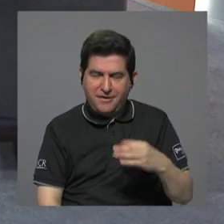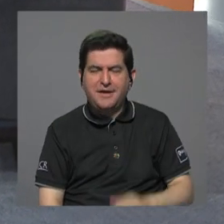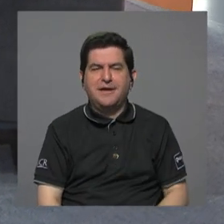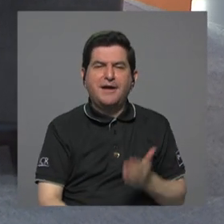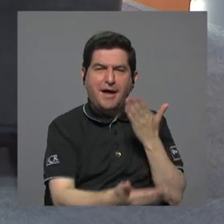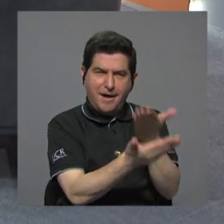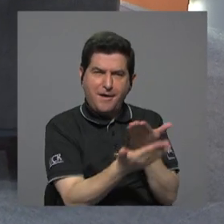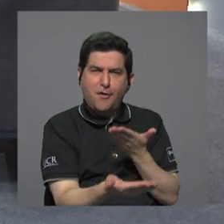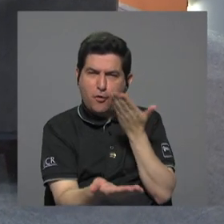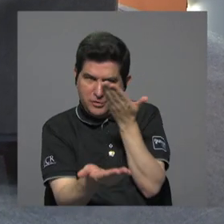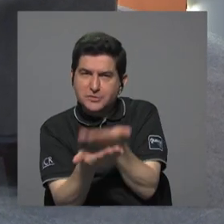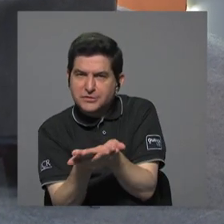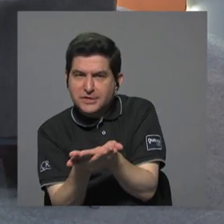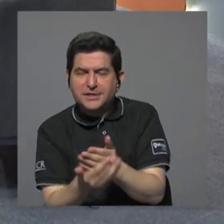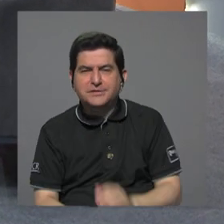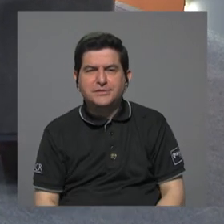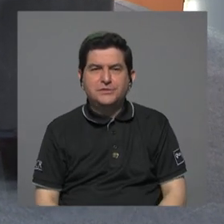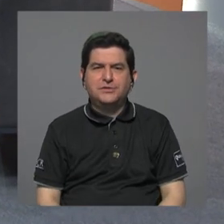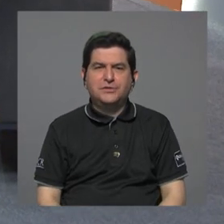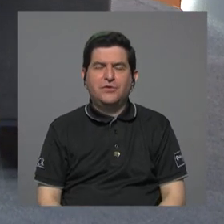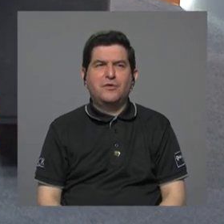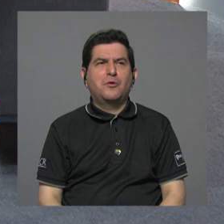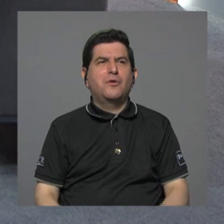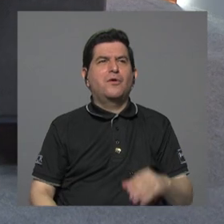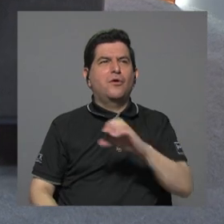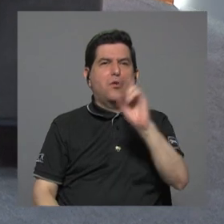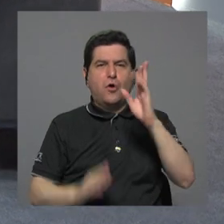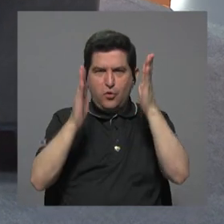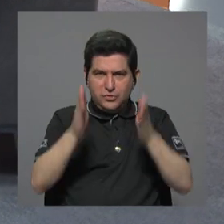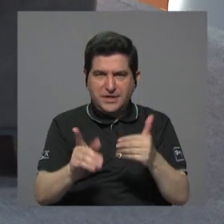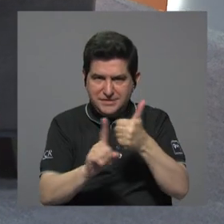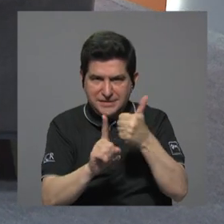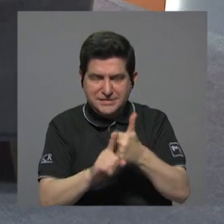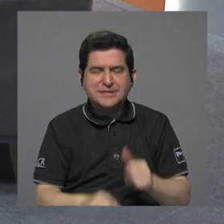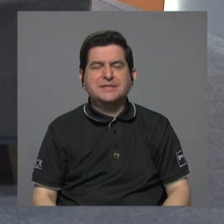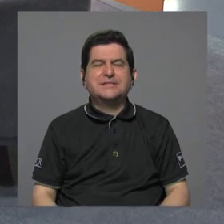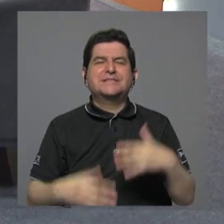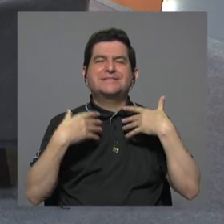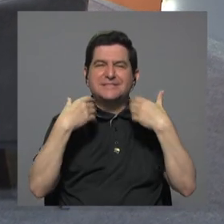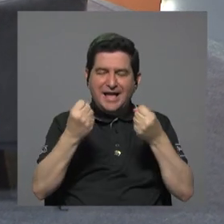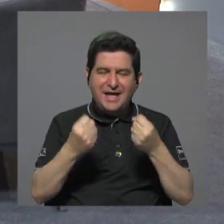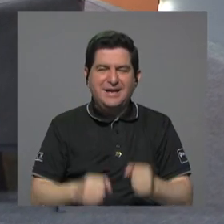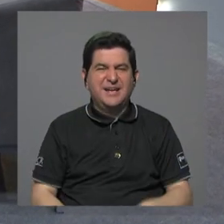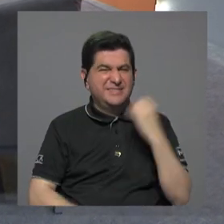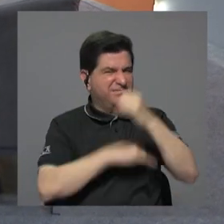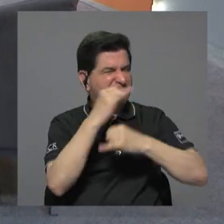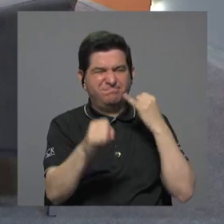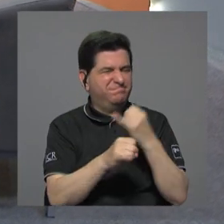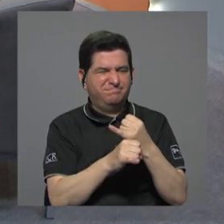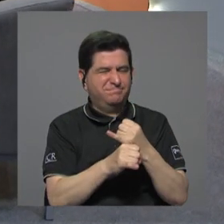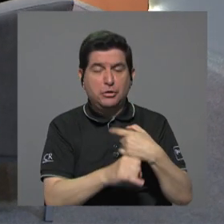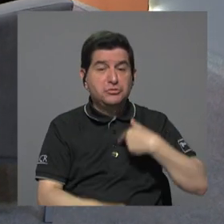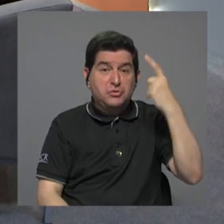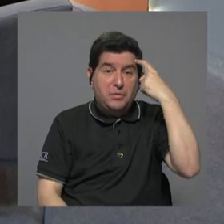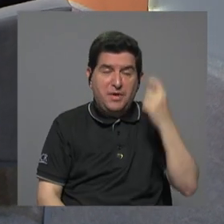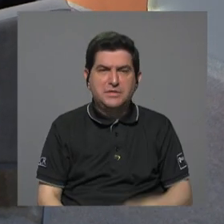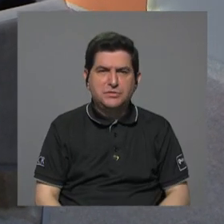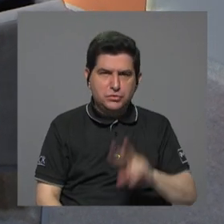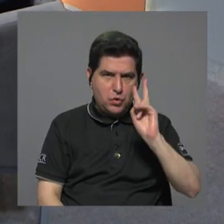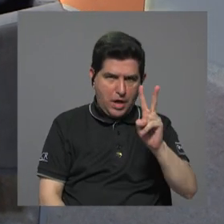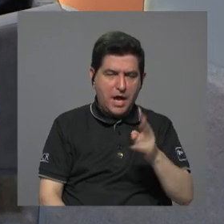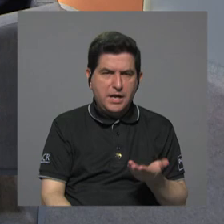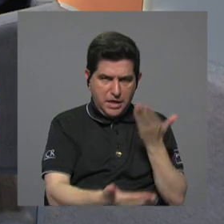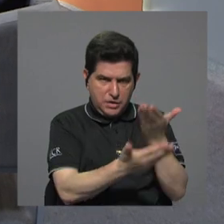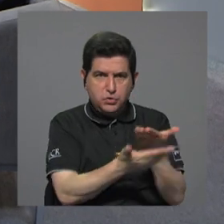concesiones entre costarricenses son más sanas que las concesiones internacionales. Esa es una cosa que yo pienso. En los dos puertos hay